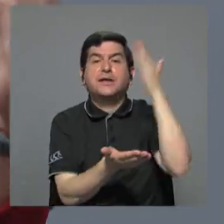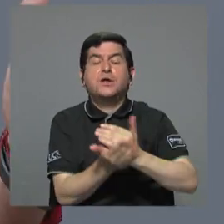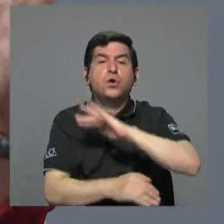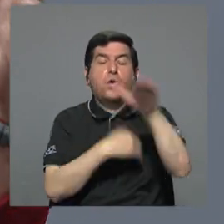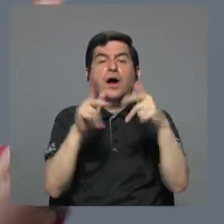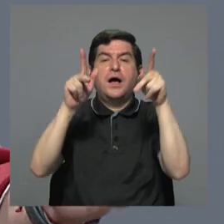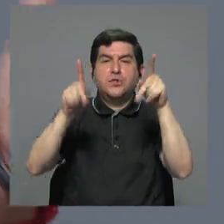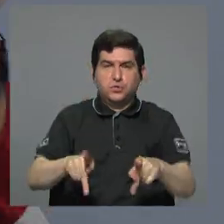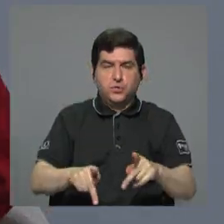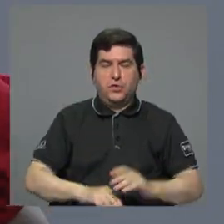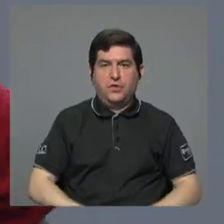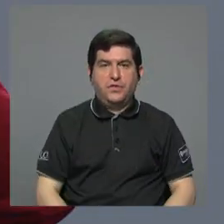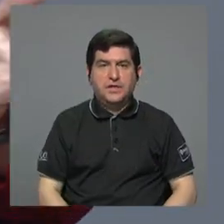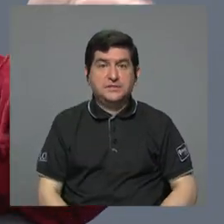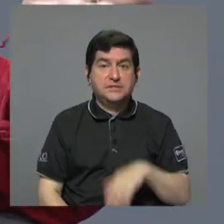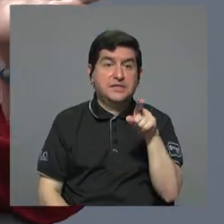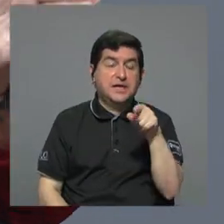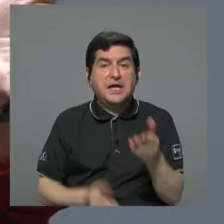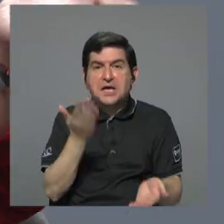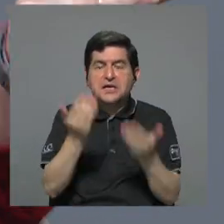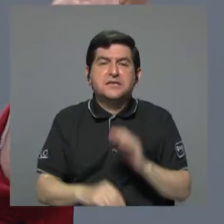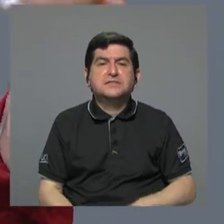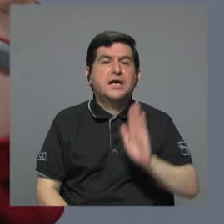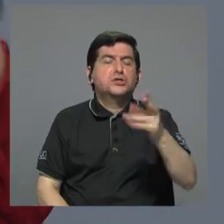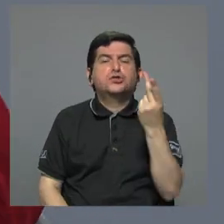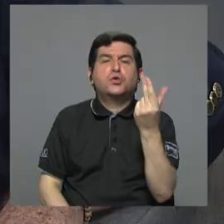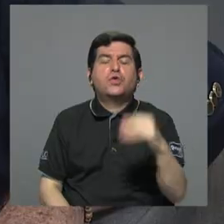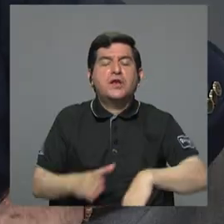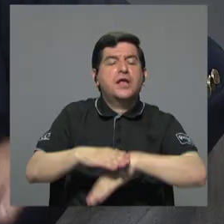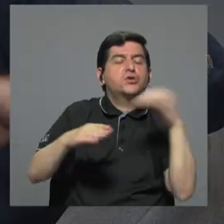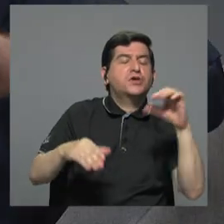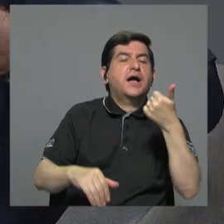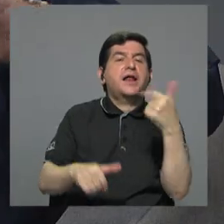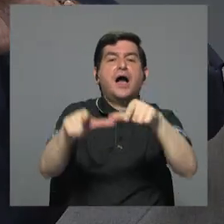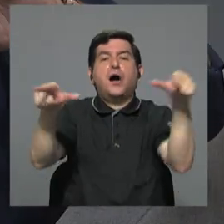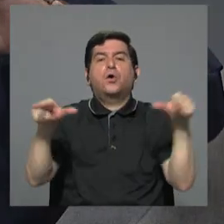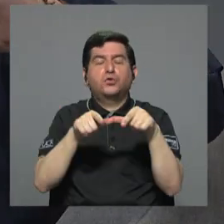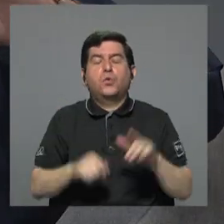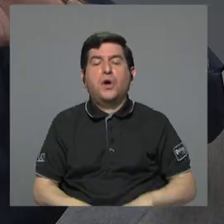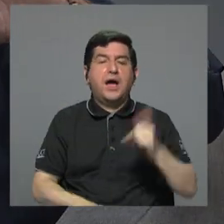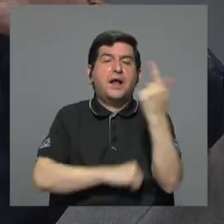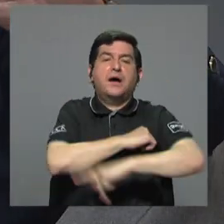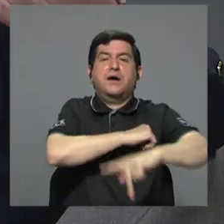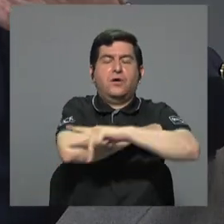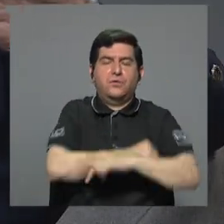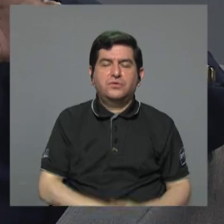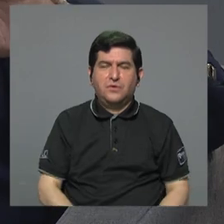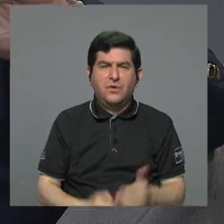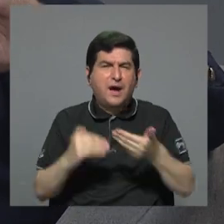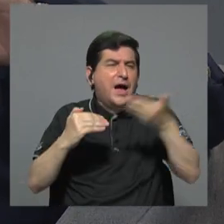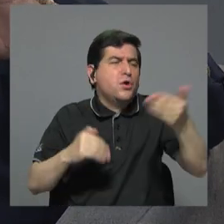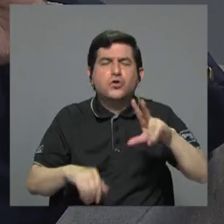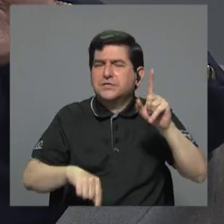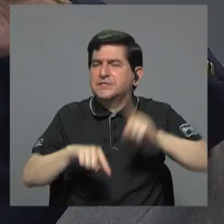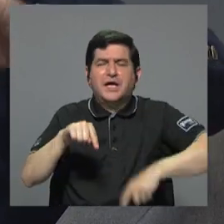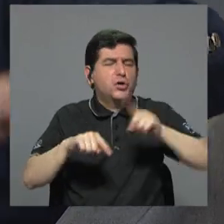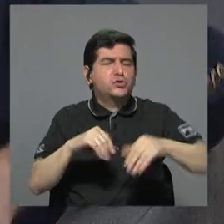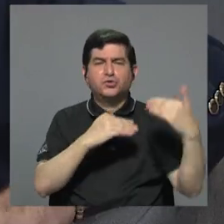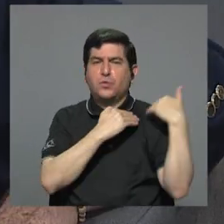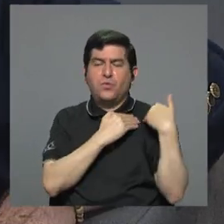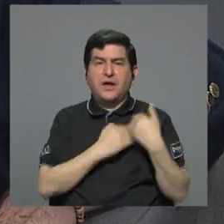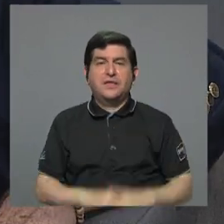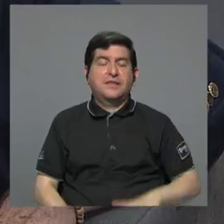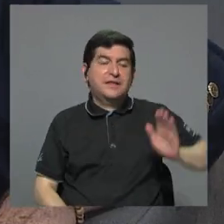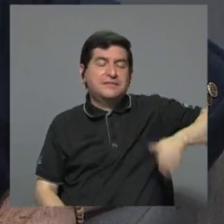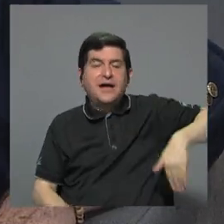toda esta gente que está sacando todo su dinero hacia otros lugares. Hay cosa, señora Laura, que no se va a aguantar. Este tema más tarde que tan